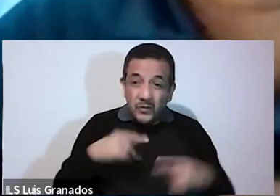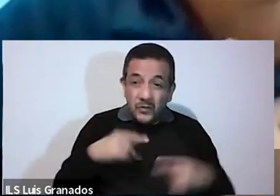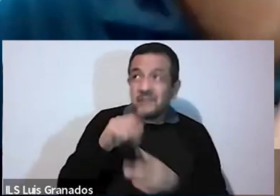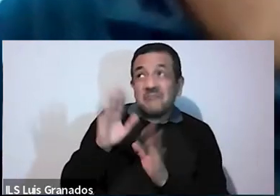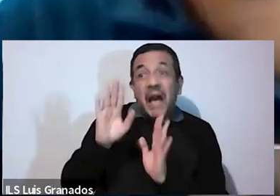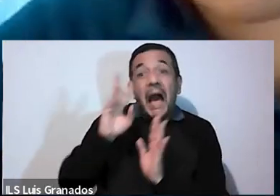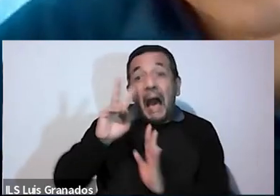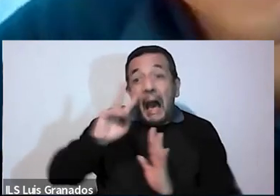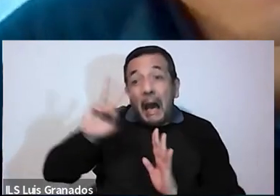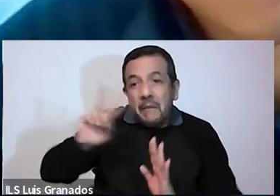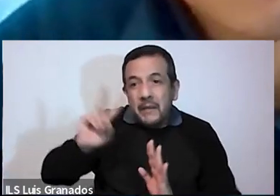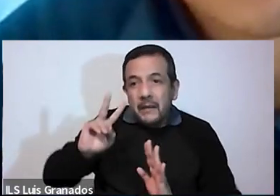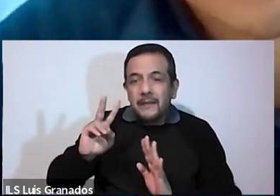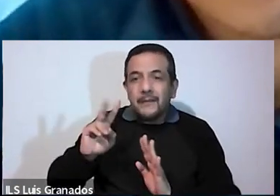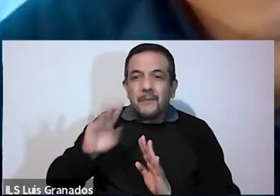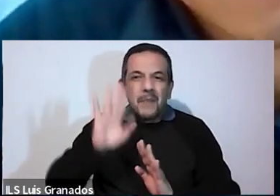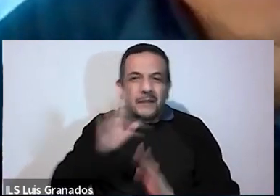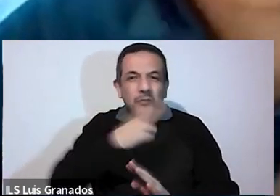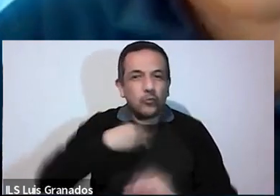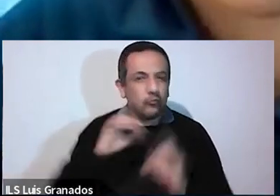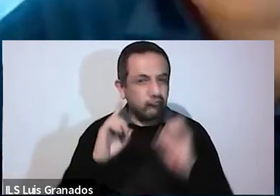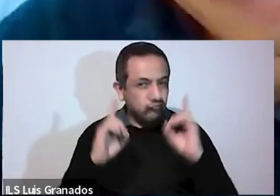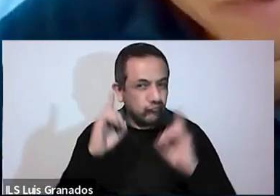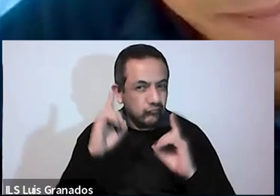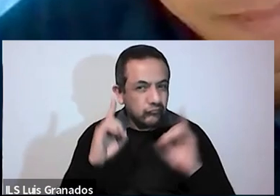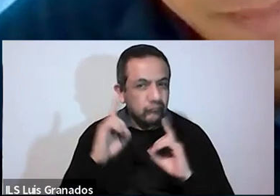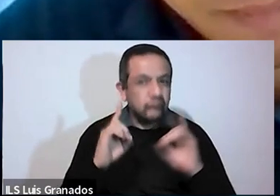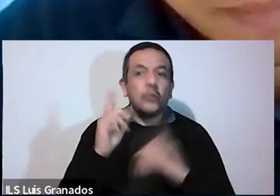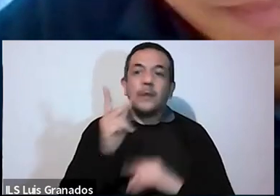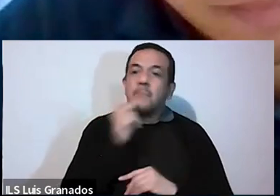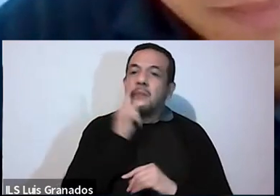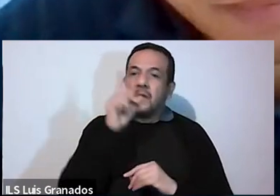Por pura bondad suya. ¿Cuántas veces nos hemos hecho?